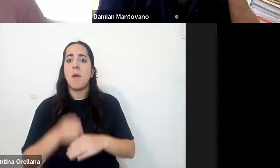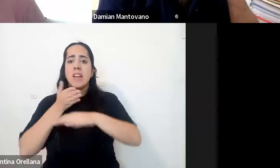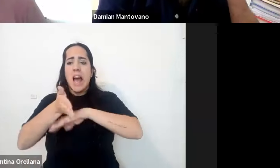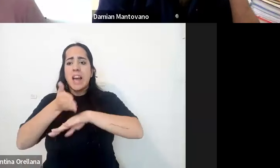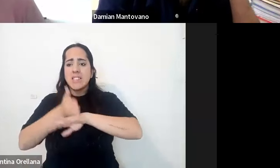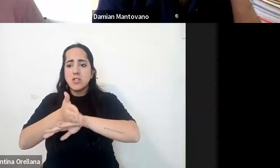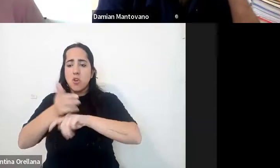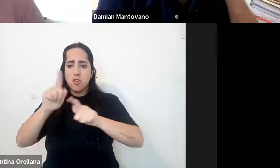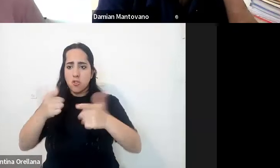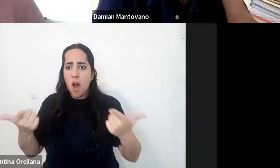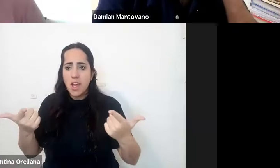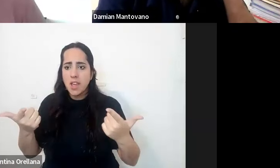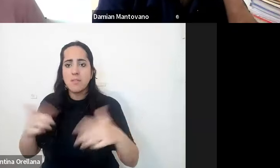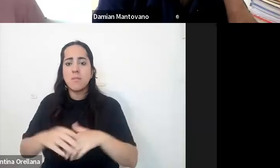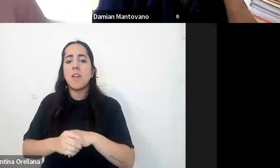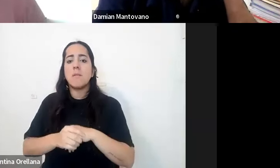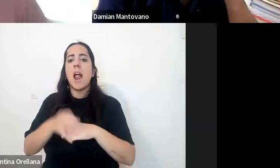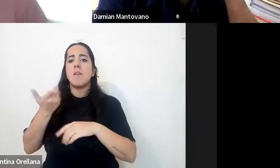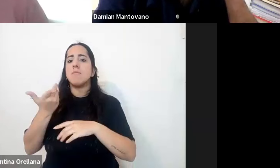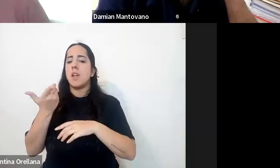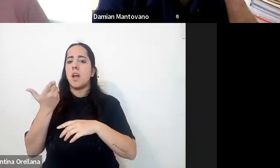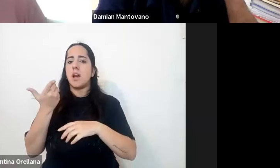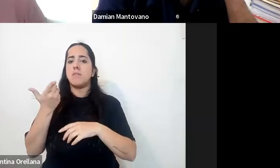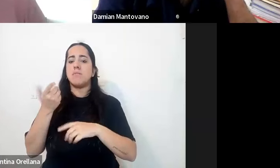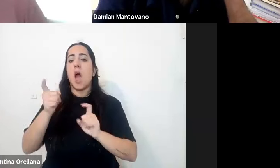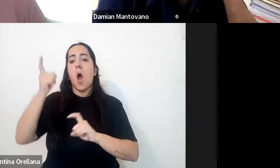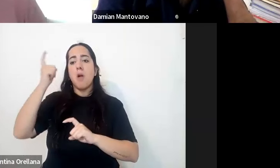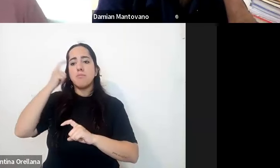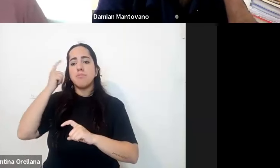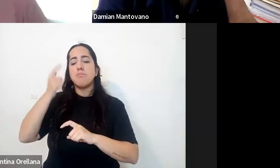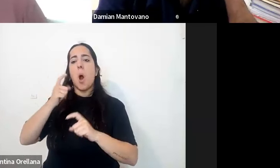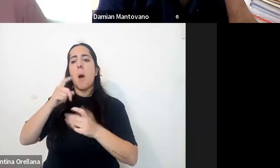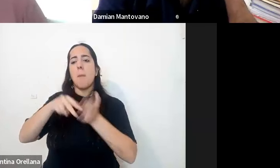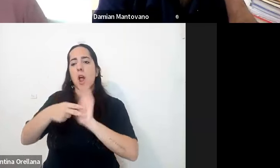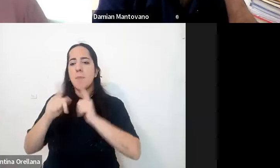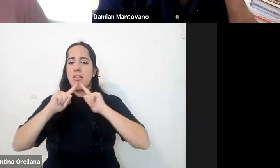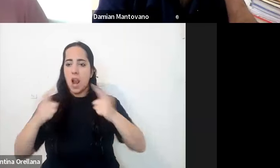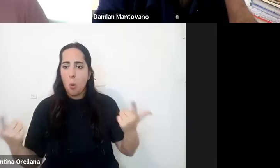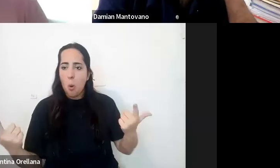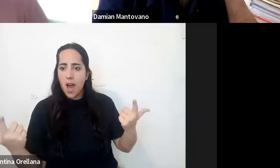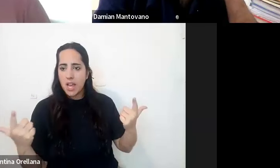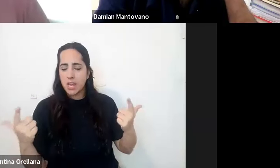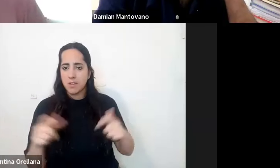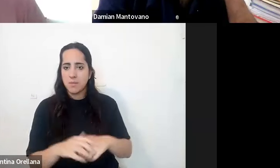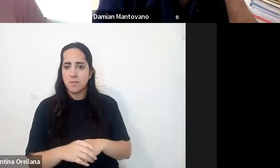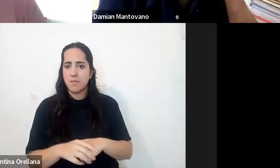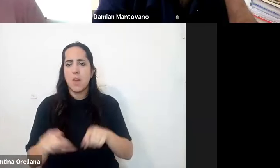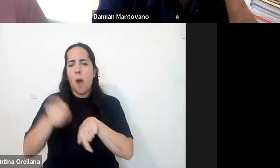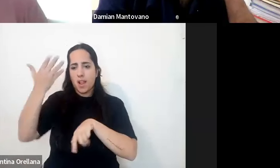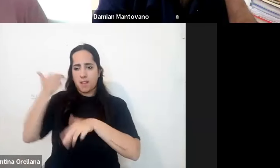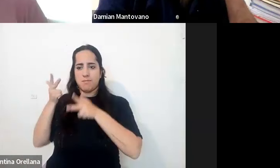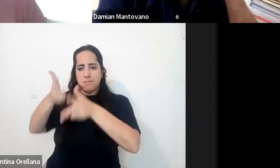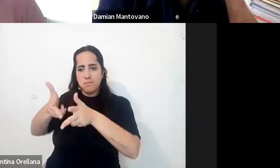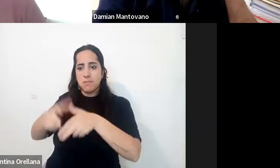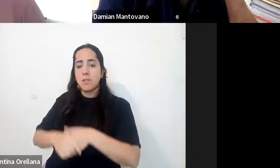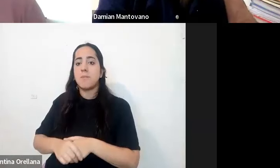un dispositivo particular son aquellos que tienen trastornos del lenguaje como habíamos dicho hoy los que tienen